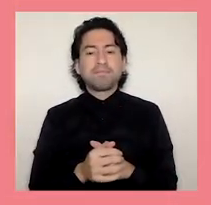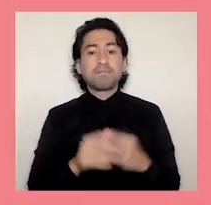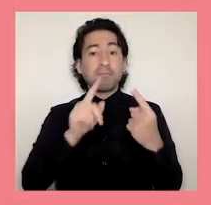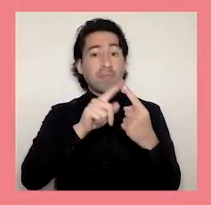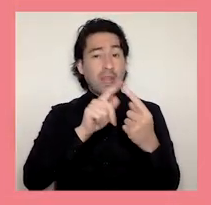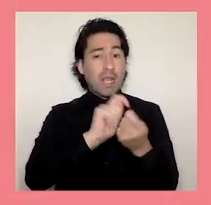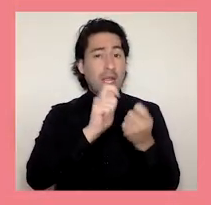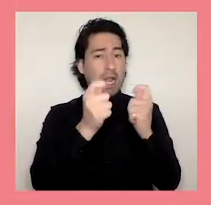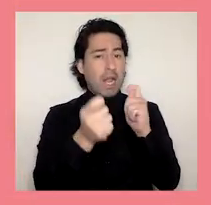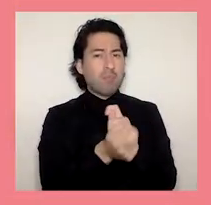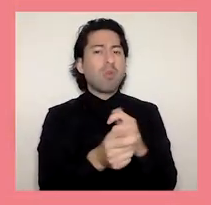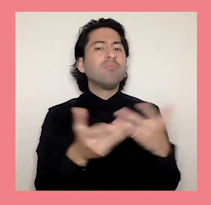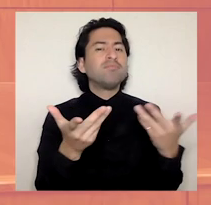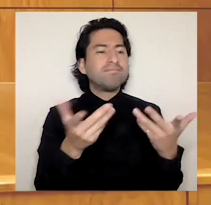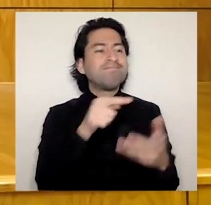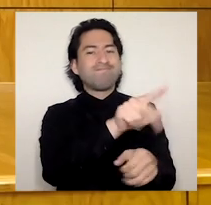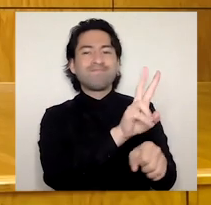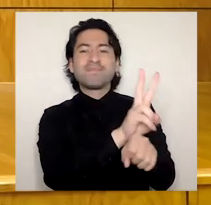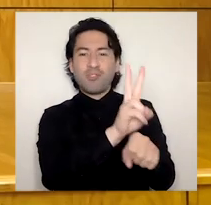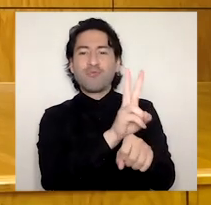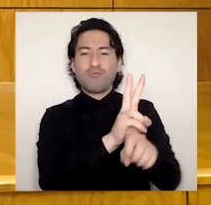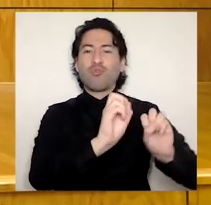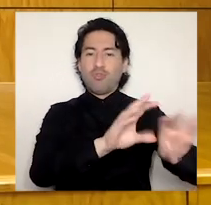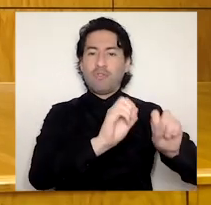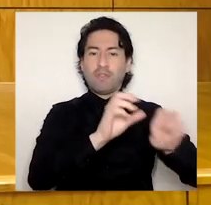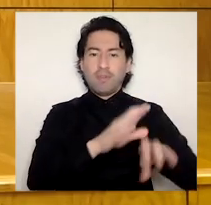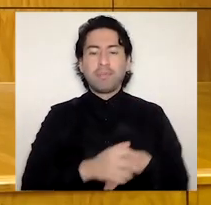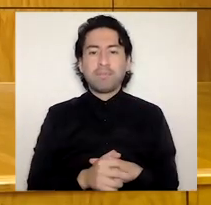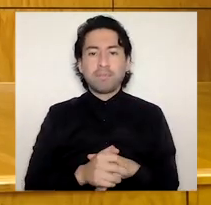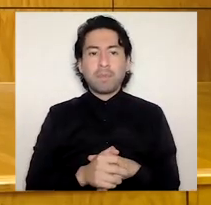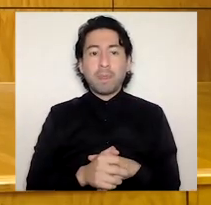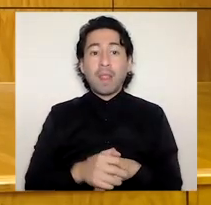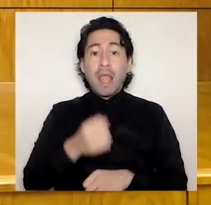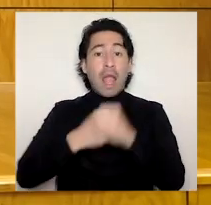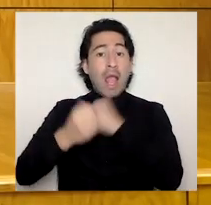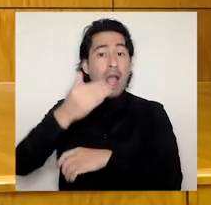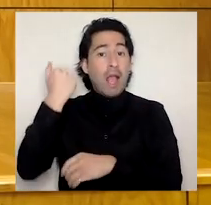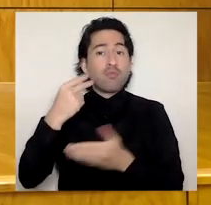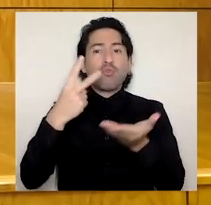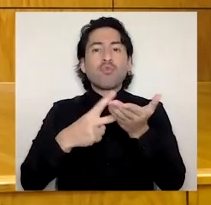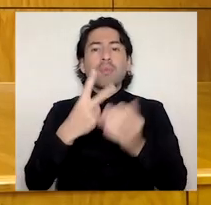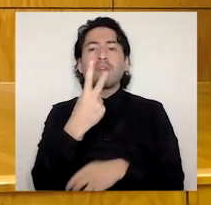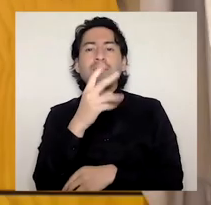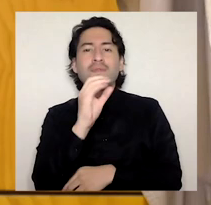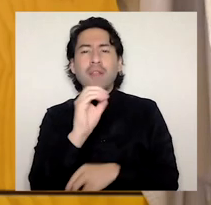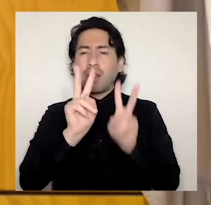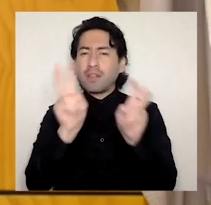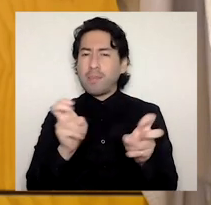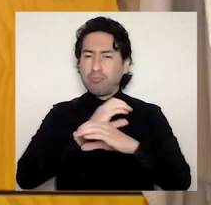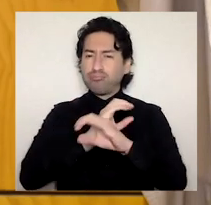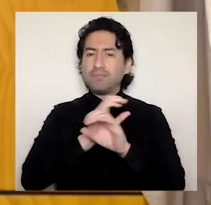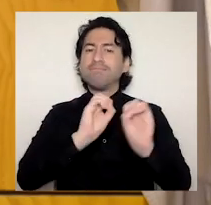transformación radica en la docencia. Al iniciar el año 2020, en materia de docencia a distancia, la